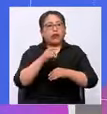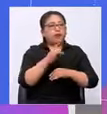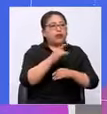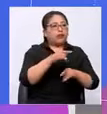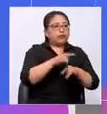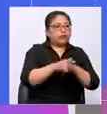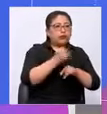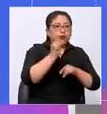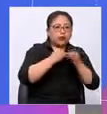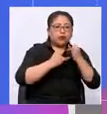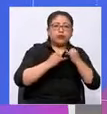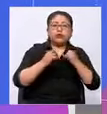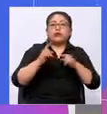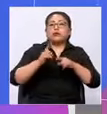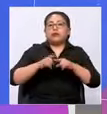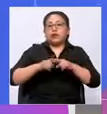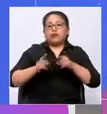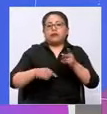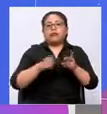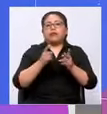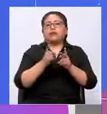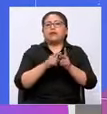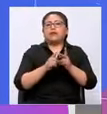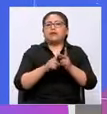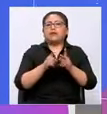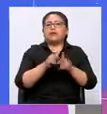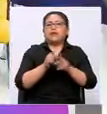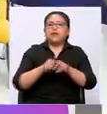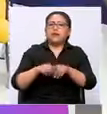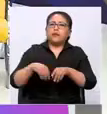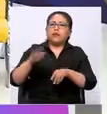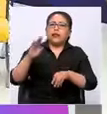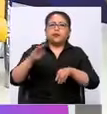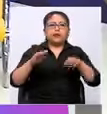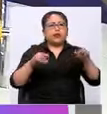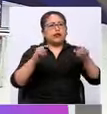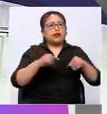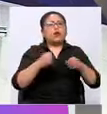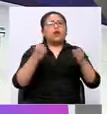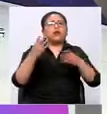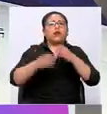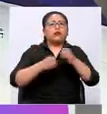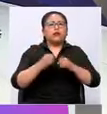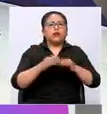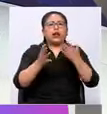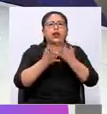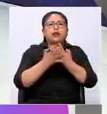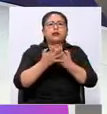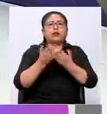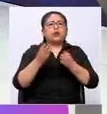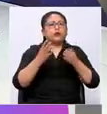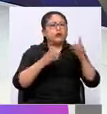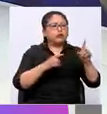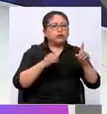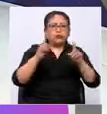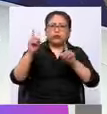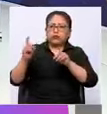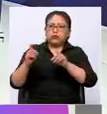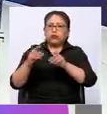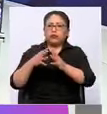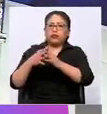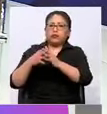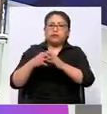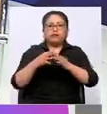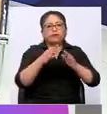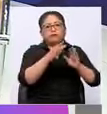es que la pena no sea mayor al estado que solicita o que requiere que en el estado donde está siendo requerido, así bien porque hay un respeto de las garantías de